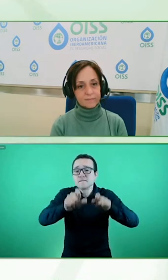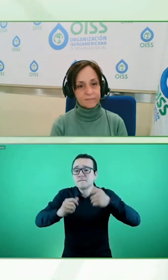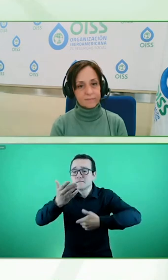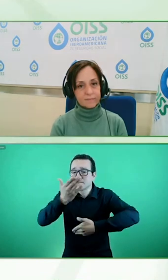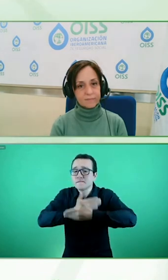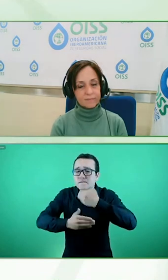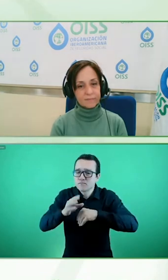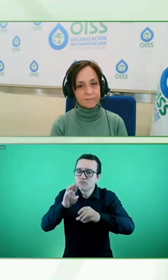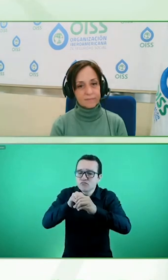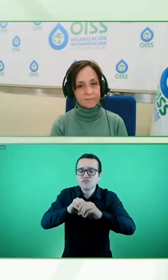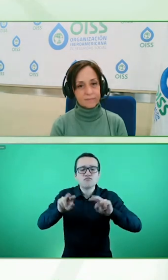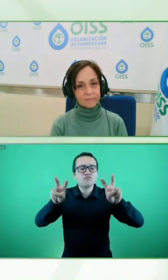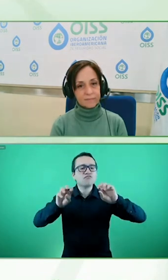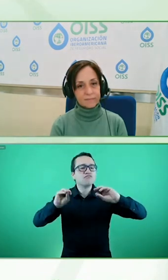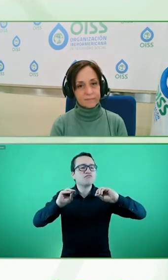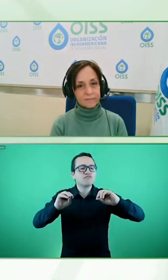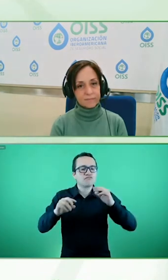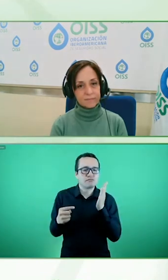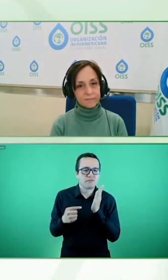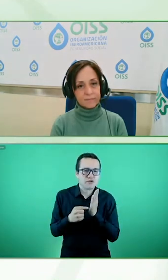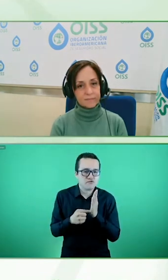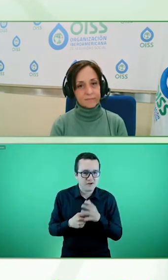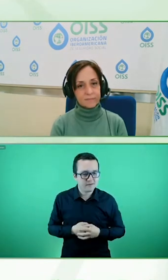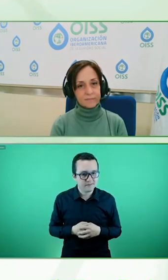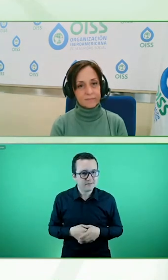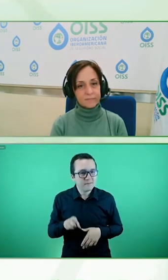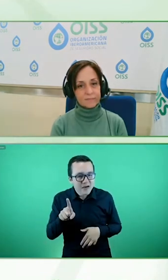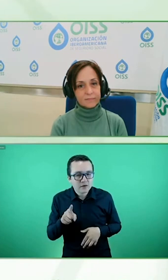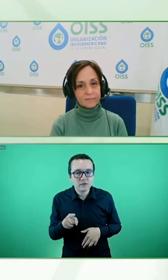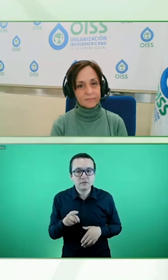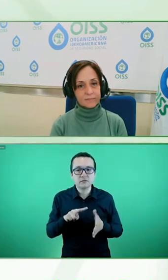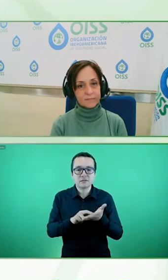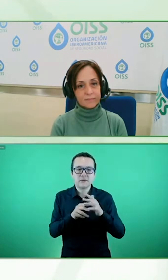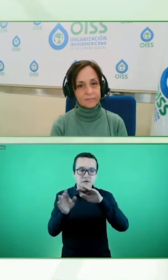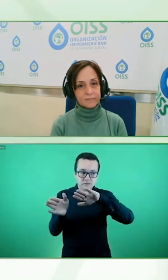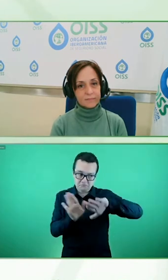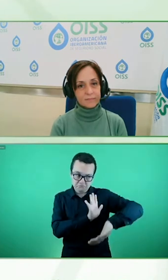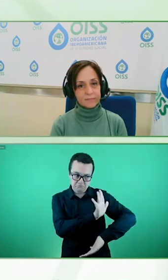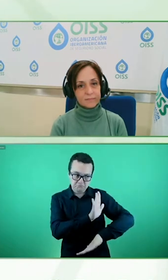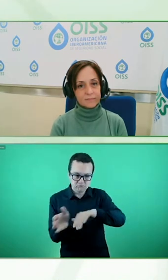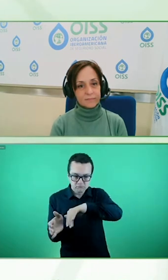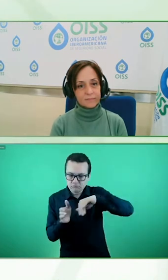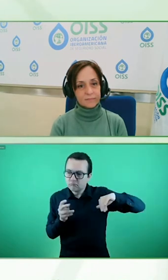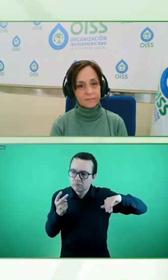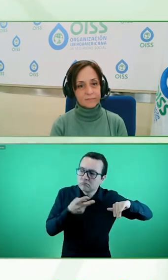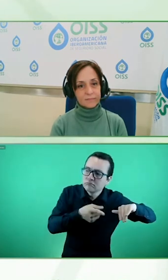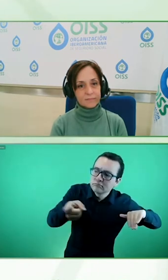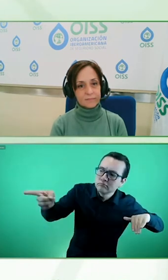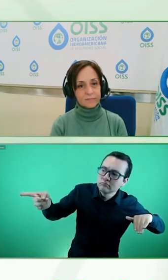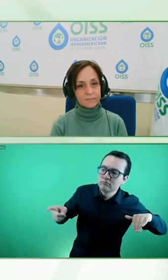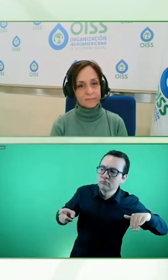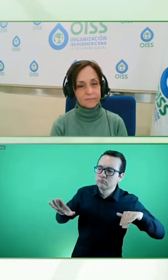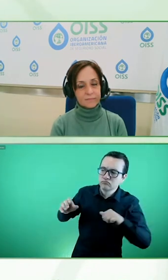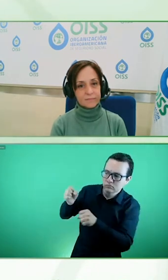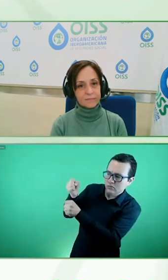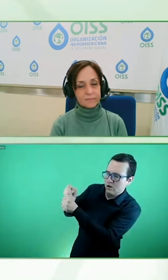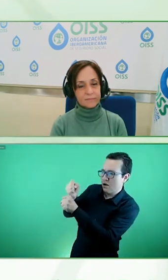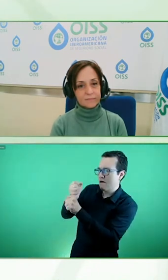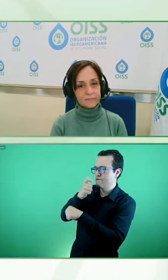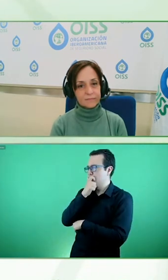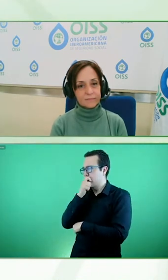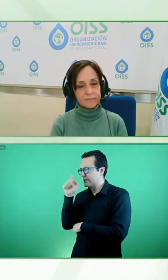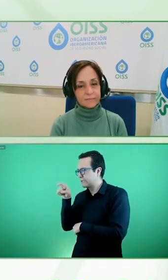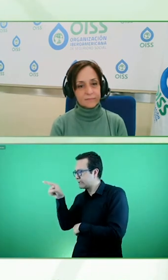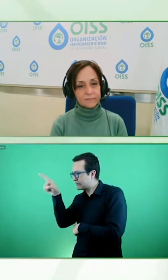decía Jürgen es entender qué está demandando el mercado laboral y en base a eso hoy el sector de la tecnología es un mercado muy dinámico y muy ávido de buscar